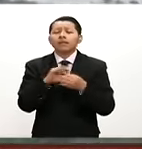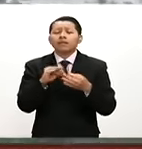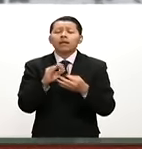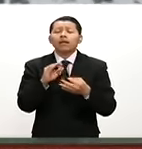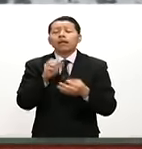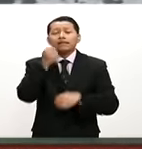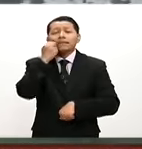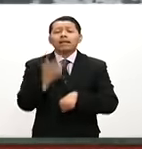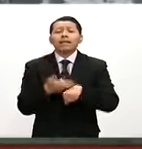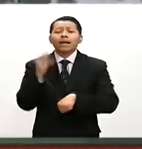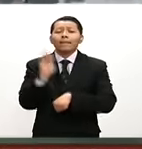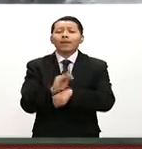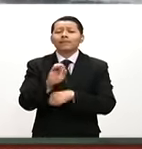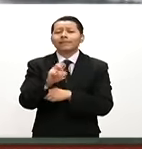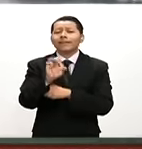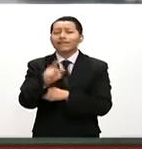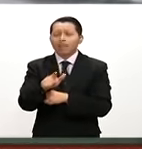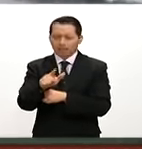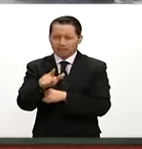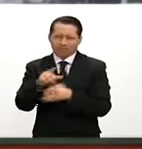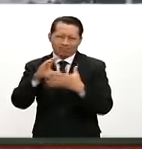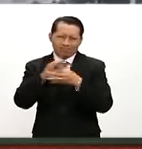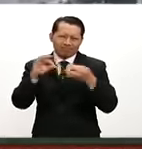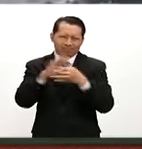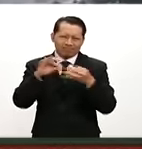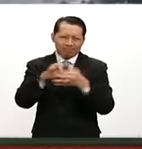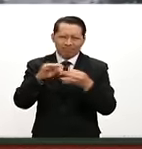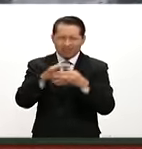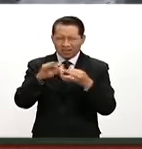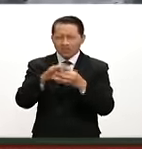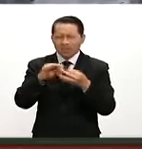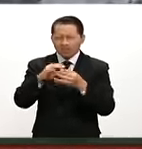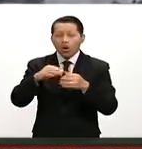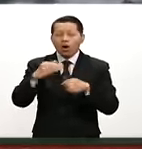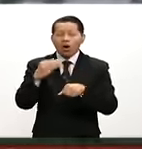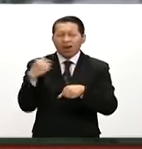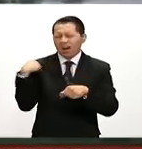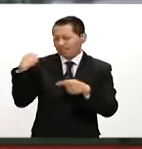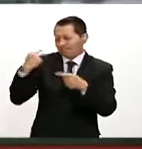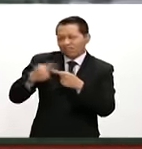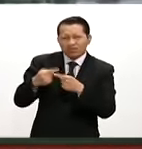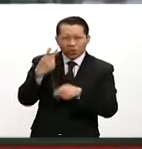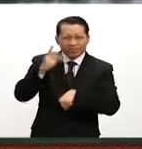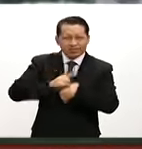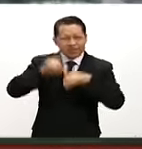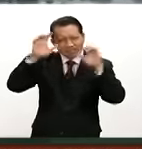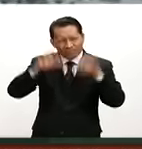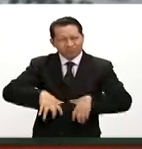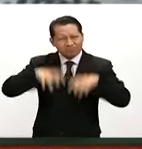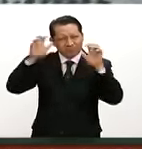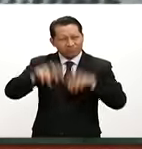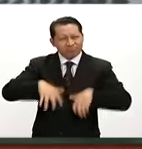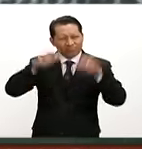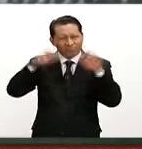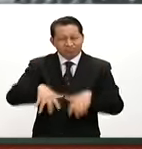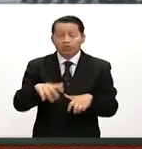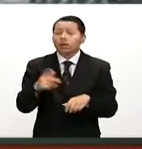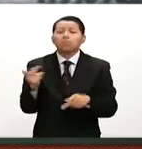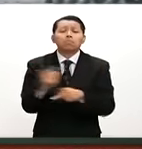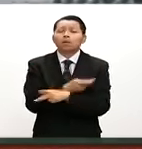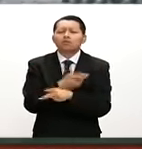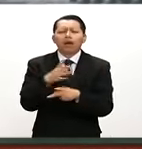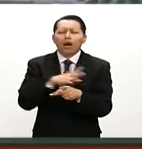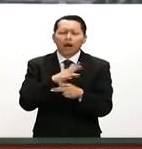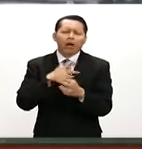en el Estado informó que las lluvias registradas en las últimas 48 horas a consecuencia de un sistema de baja presión dejó afectaciones